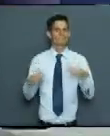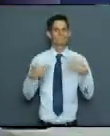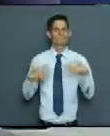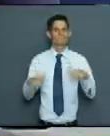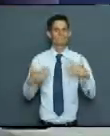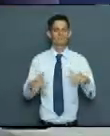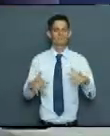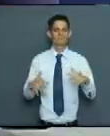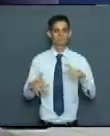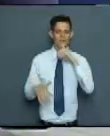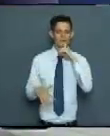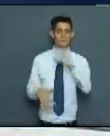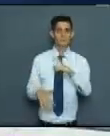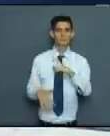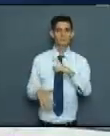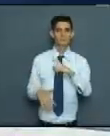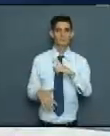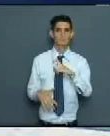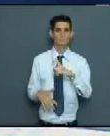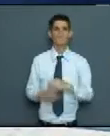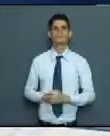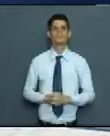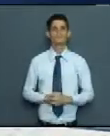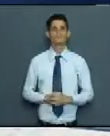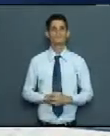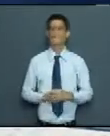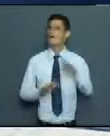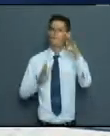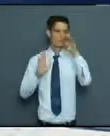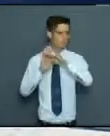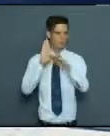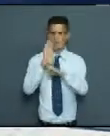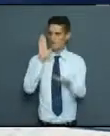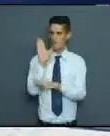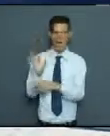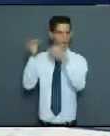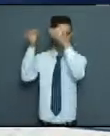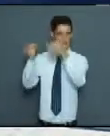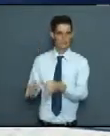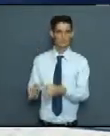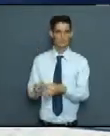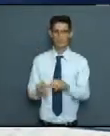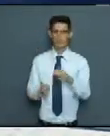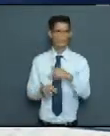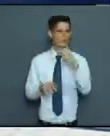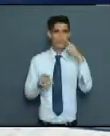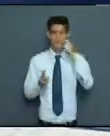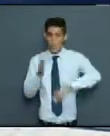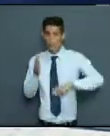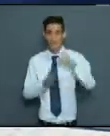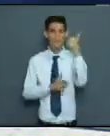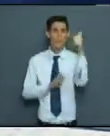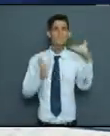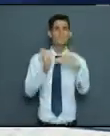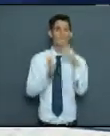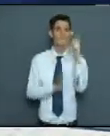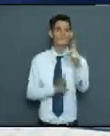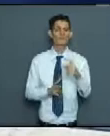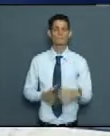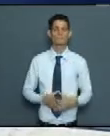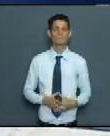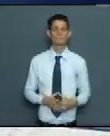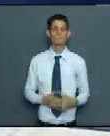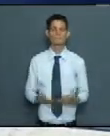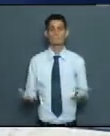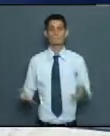Se ha actuado, se ha decomisado y se le ha aplicado el decreto que lleva. Hasta 10.000 pesos. Hay ciudadanos